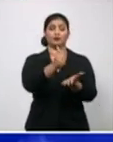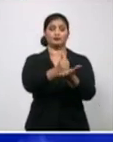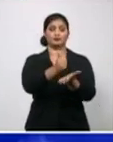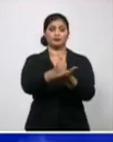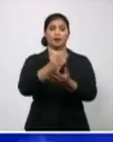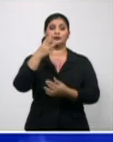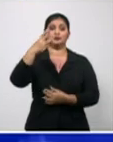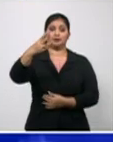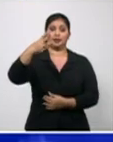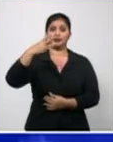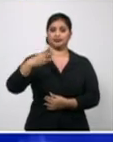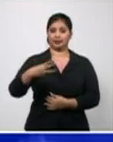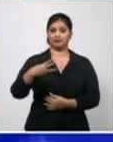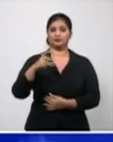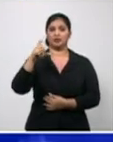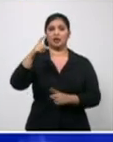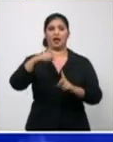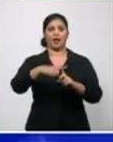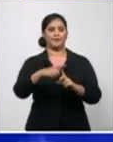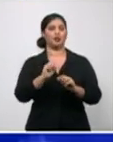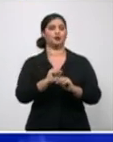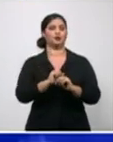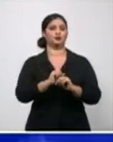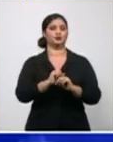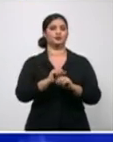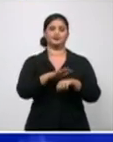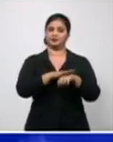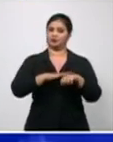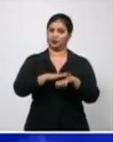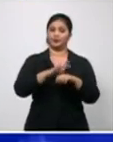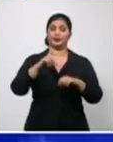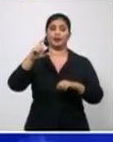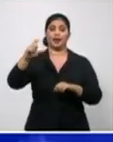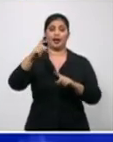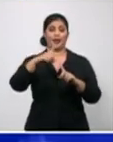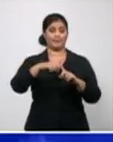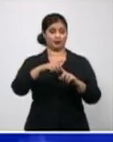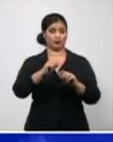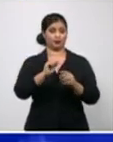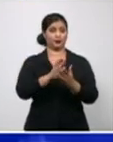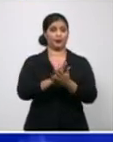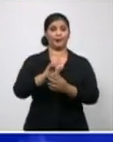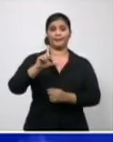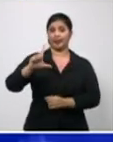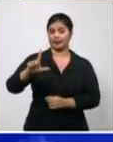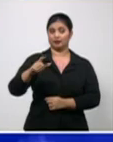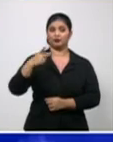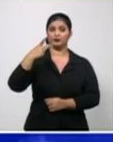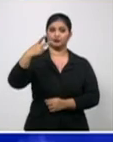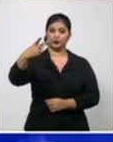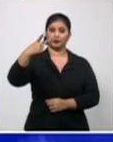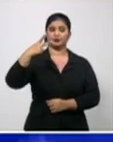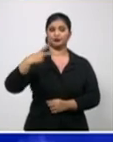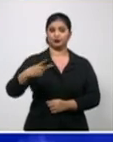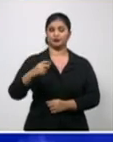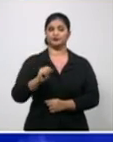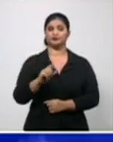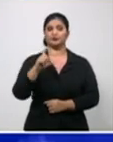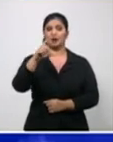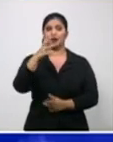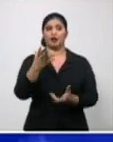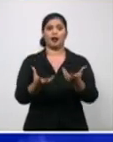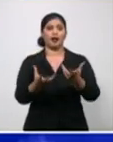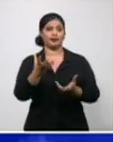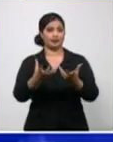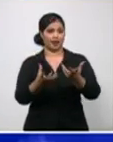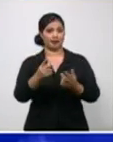Caimito y Mariel, con dos, perdón, Caimito y Mariel, con dos cada uno. Y Candelaria y Bauta, con